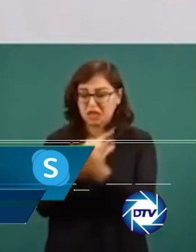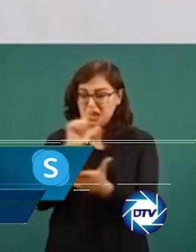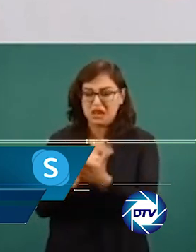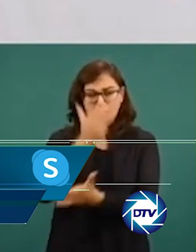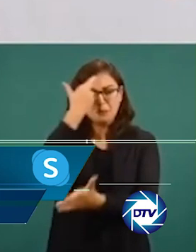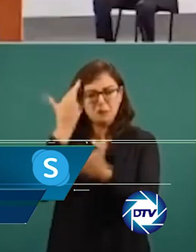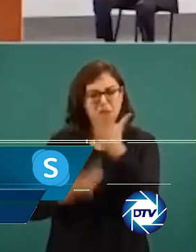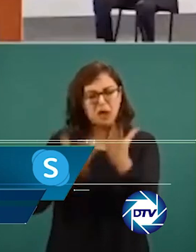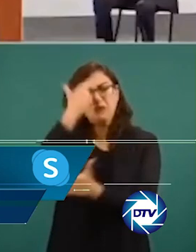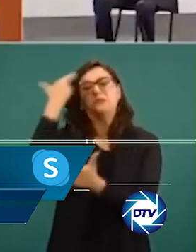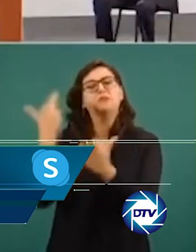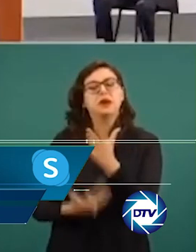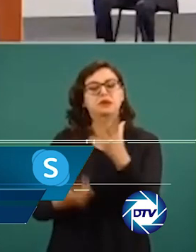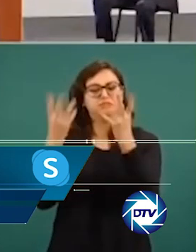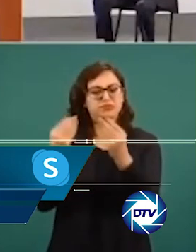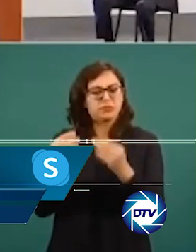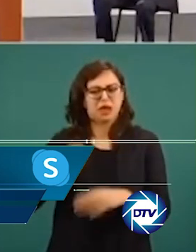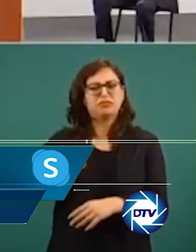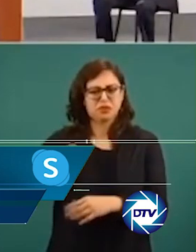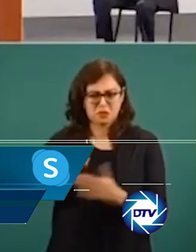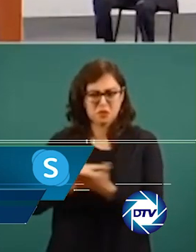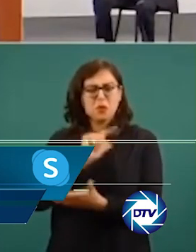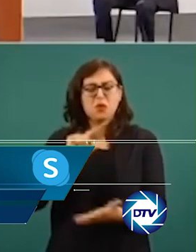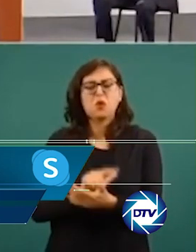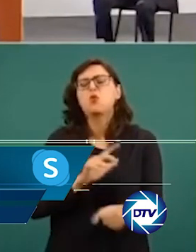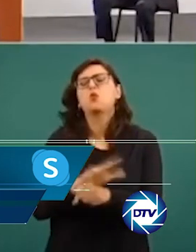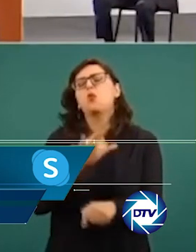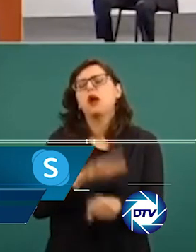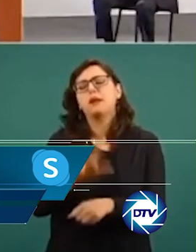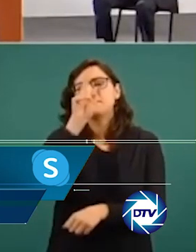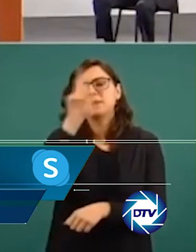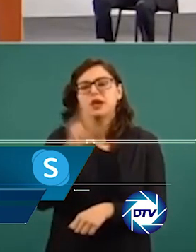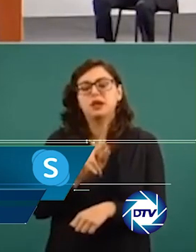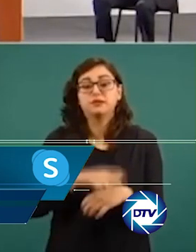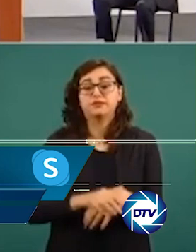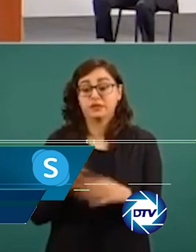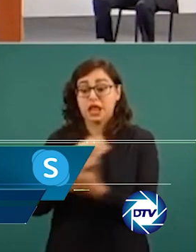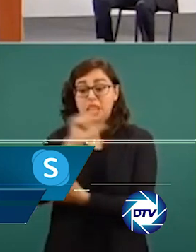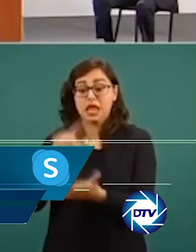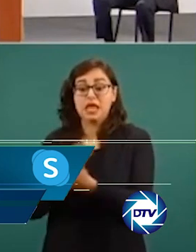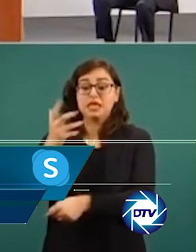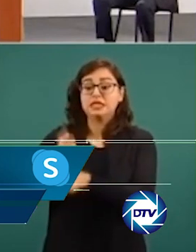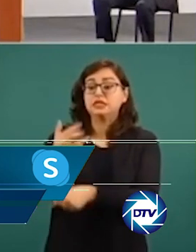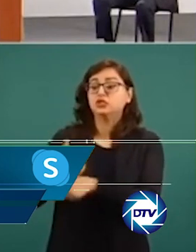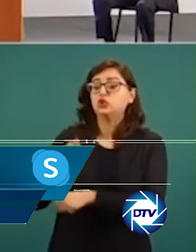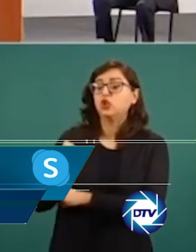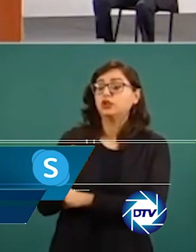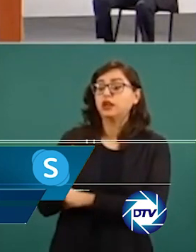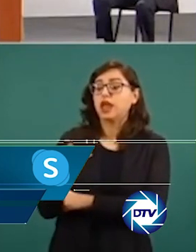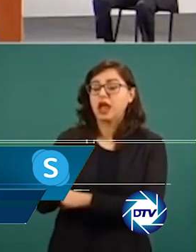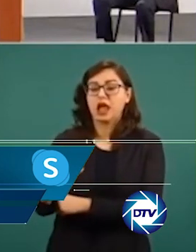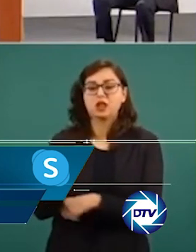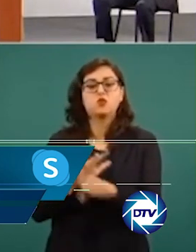aquella época, llevó a cabo una negociación con todas las organizaciones criminales, repartiendo el territorio y